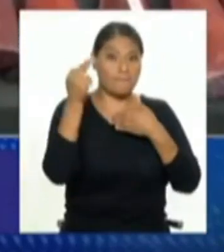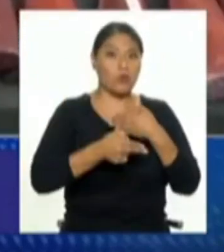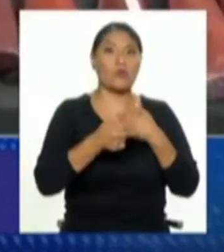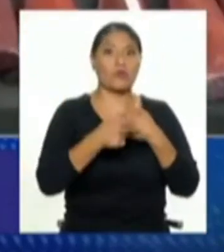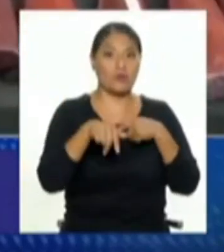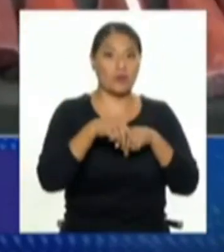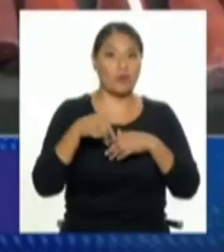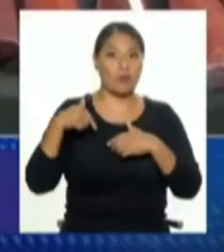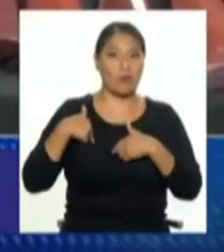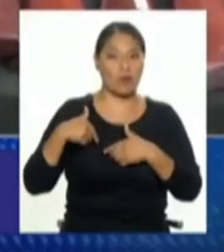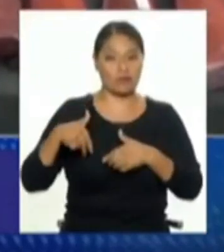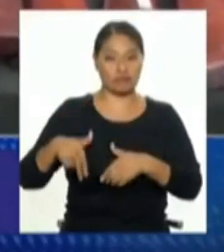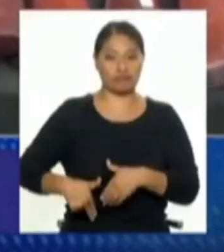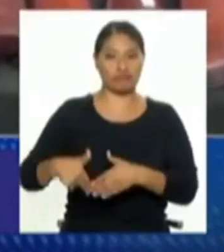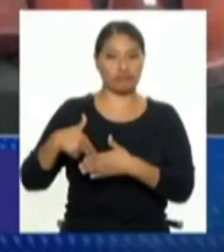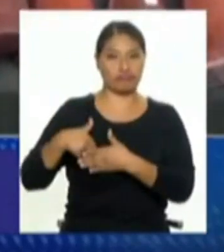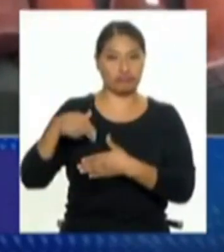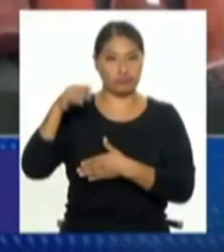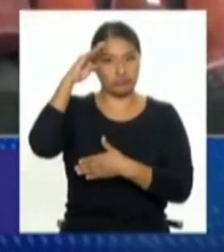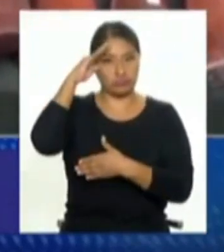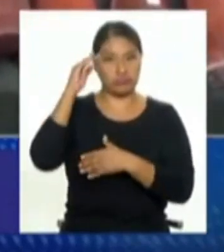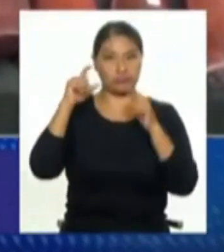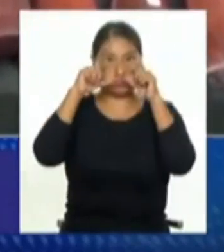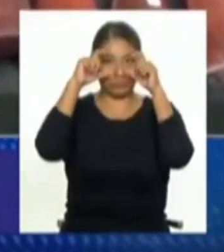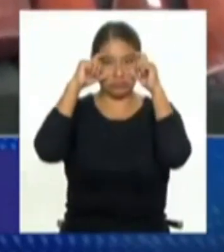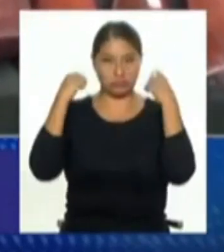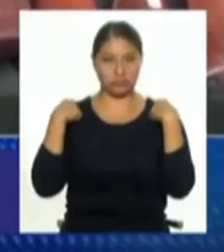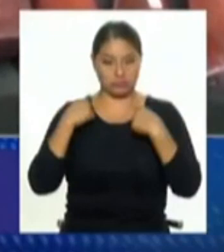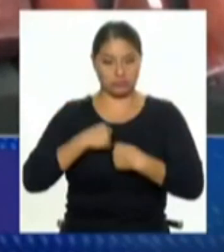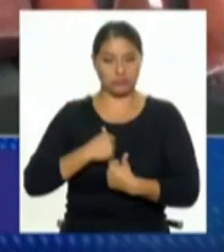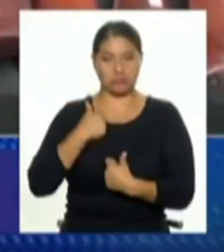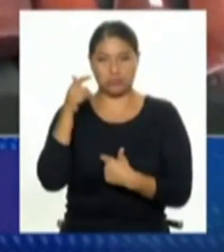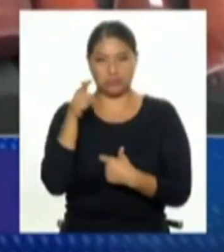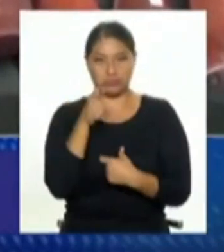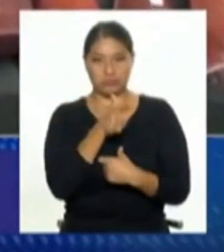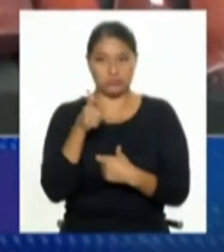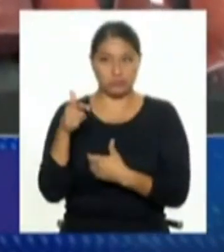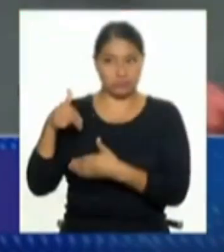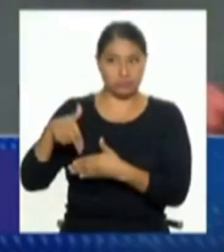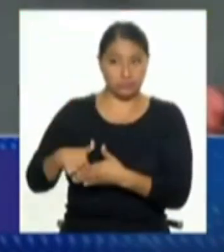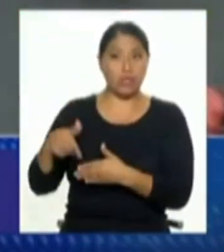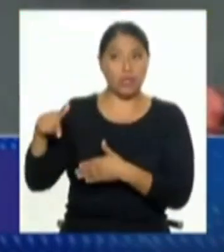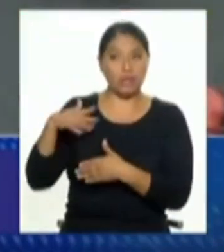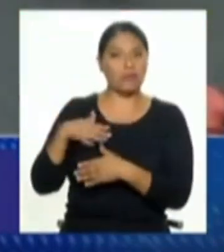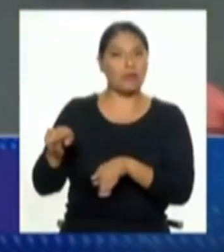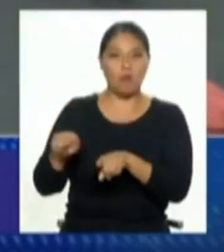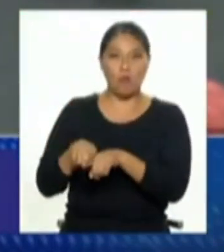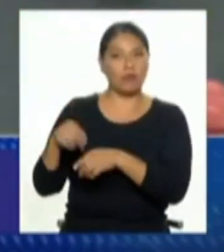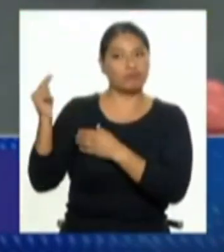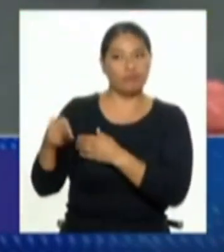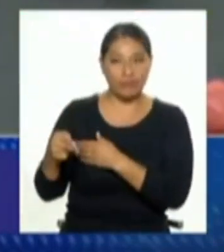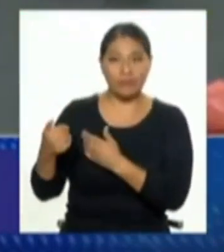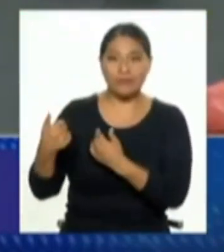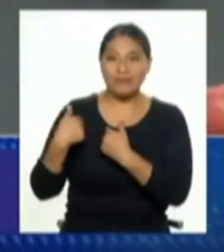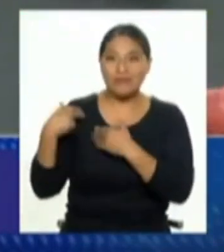armas a los de seguridad privada en discotecas, en ciertos lugares. Entonces, tienes esta razonabilidad también, ¿no?